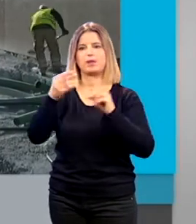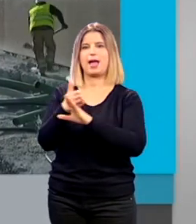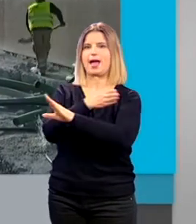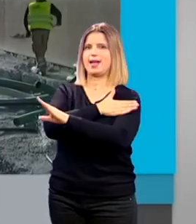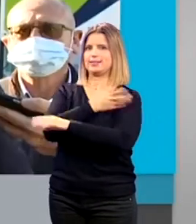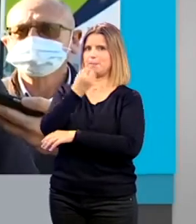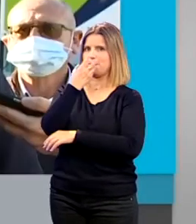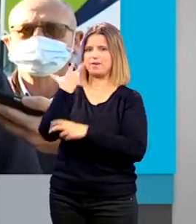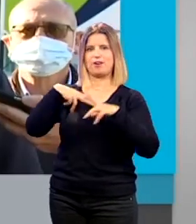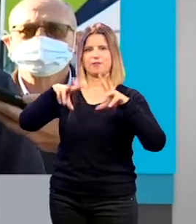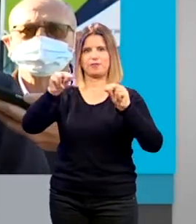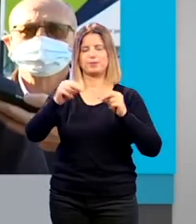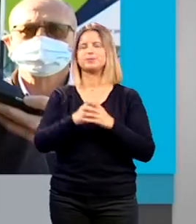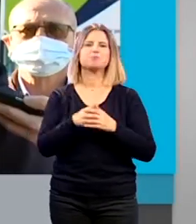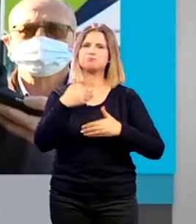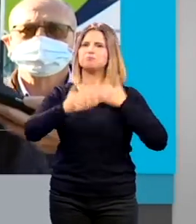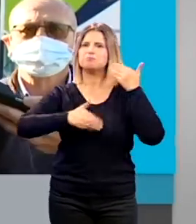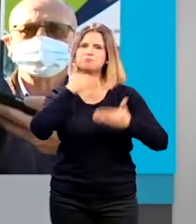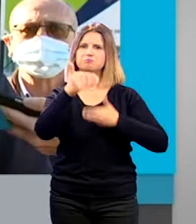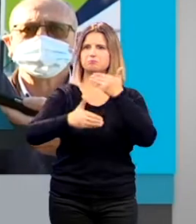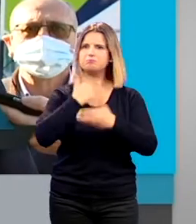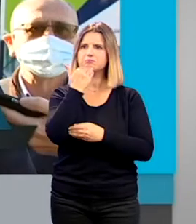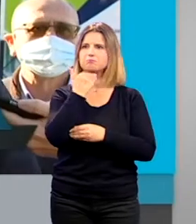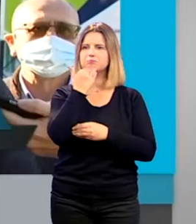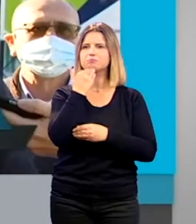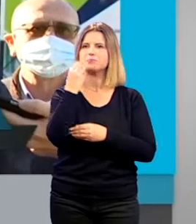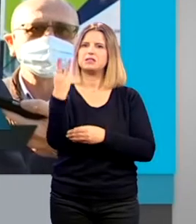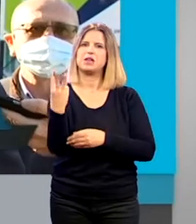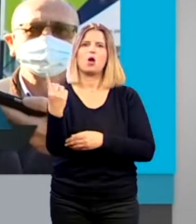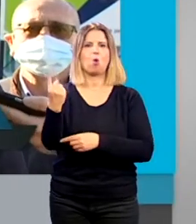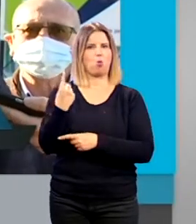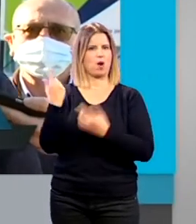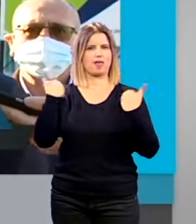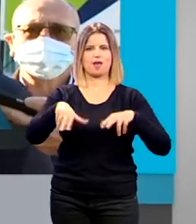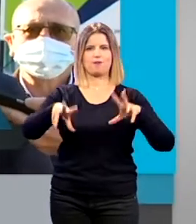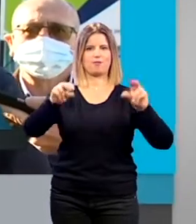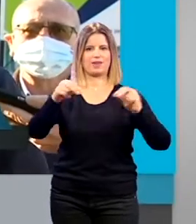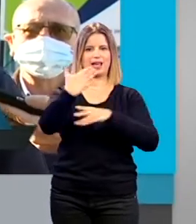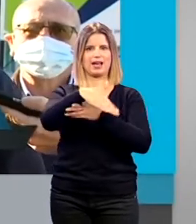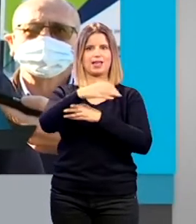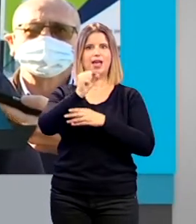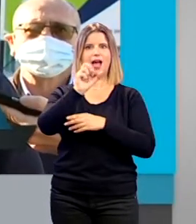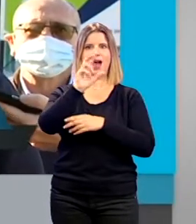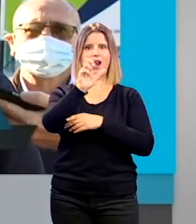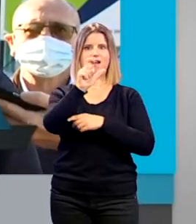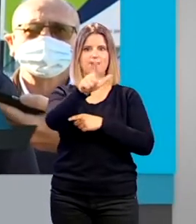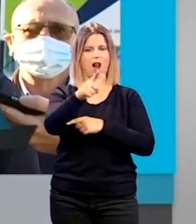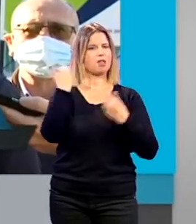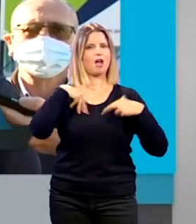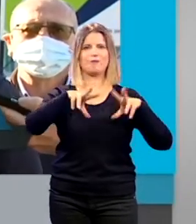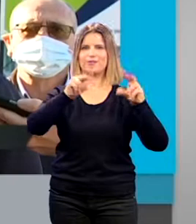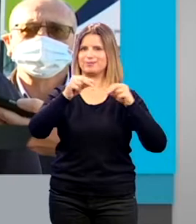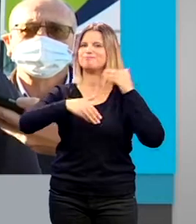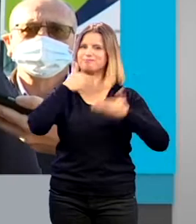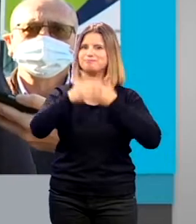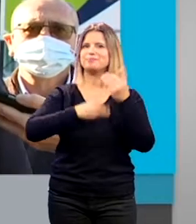de la primavera se va avanzando prácticamente ya hay tres cuartas partes en este caso de uno de los laterales de la calle arabial que están desarrollados y que avanzan